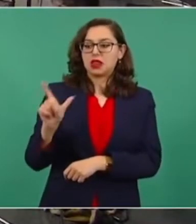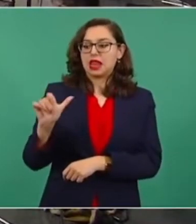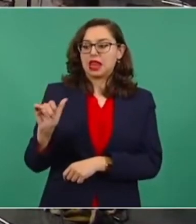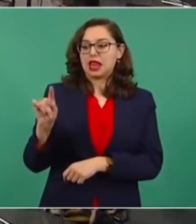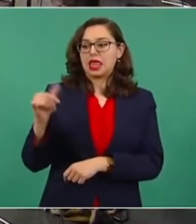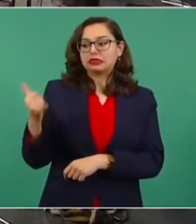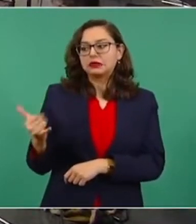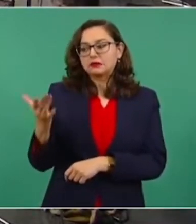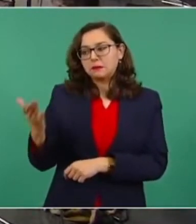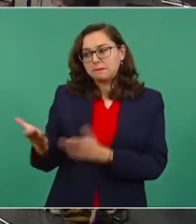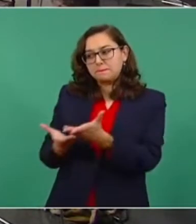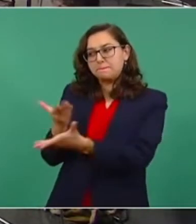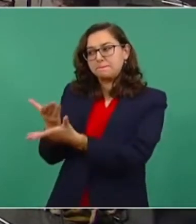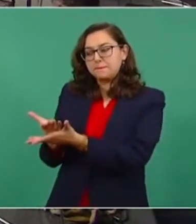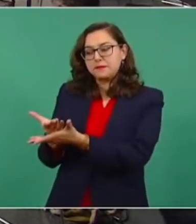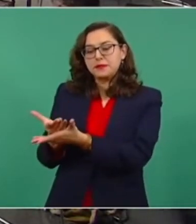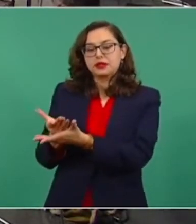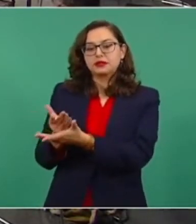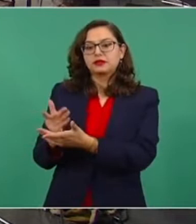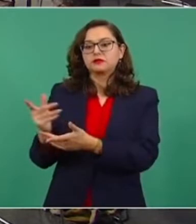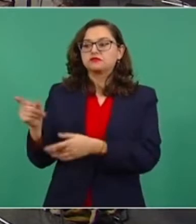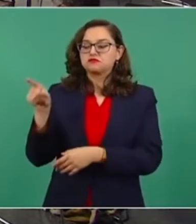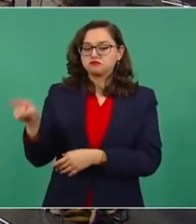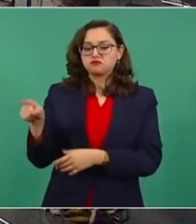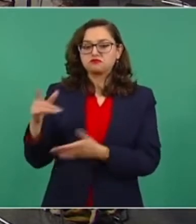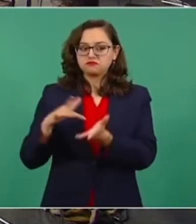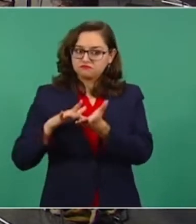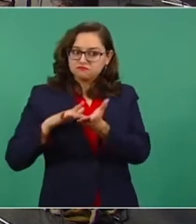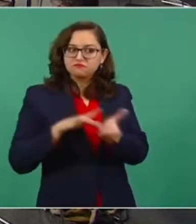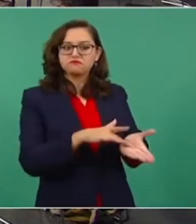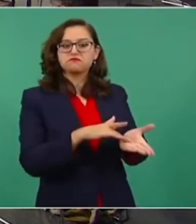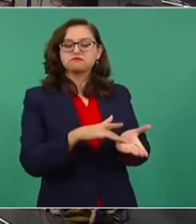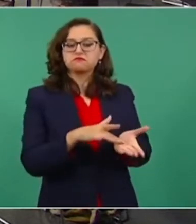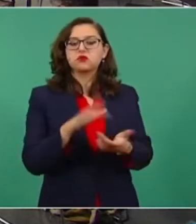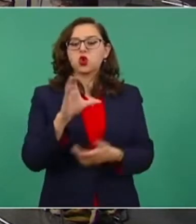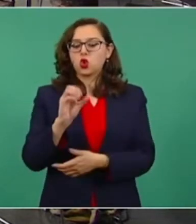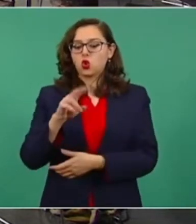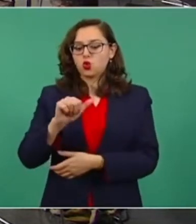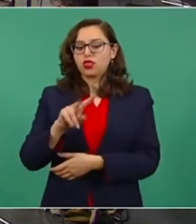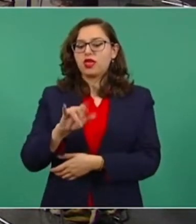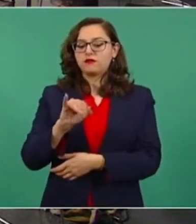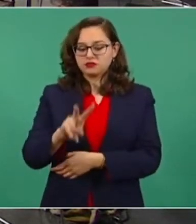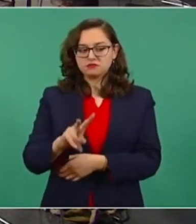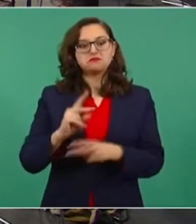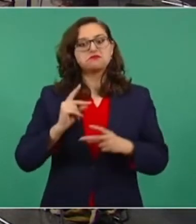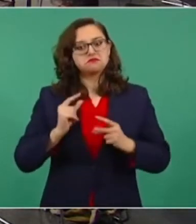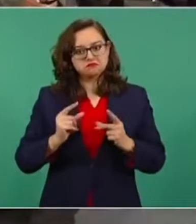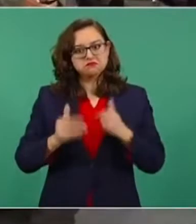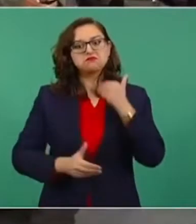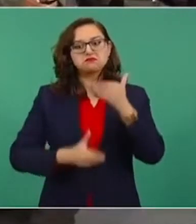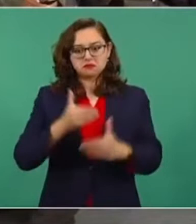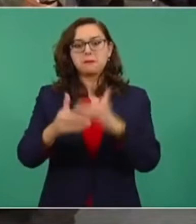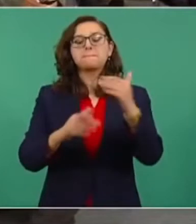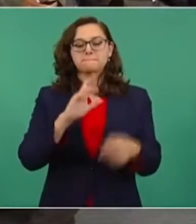petición que le hicimos nuevamente en la mañanera de apoyarla, la CONAVIM empujó un poco más el apoyo.